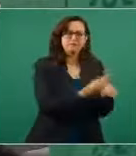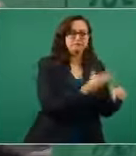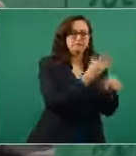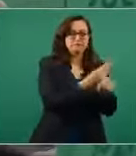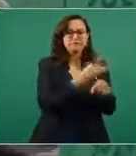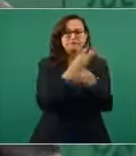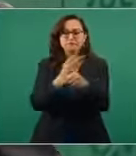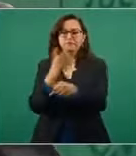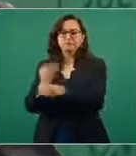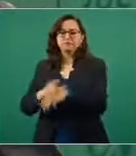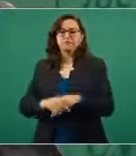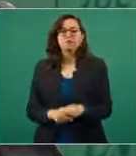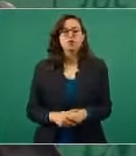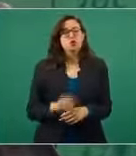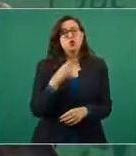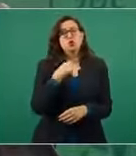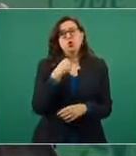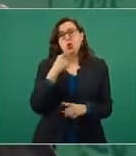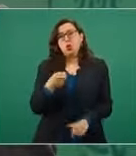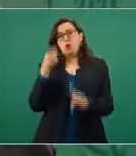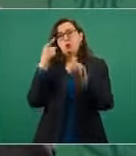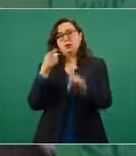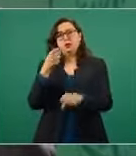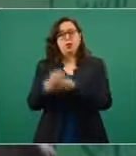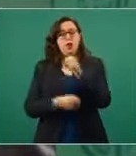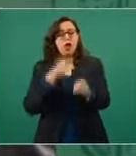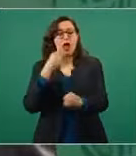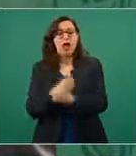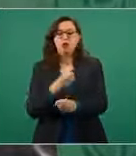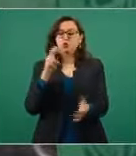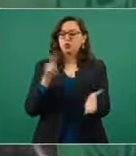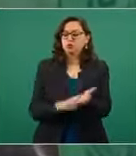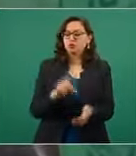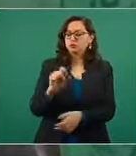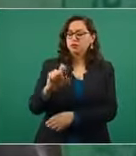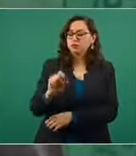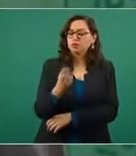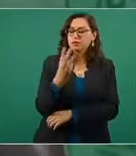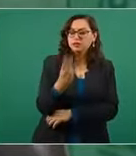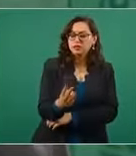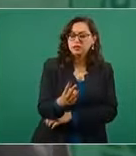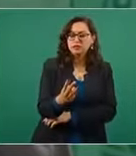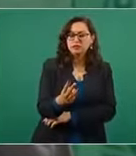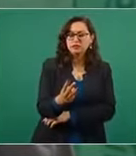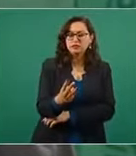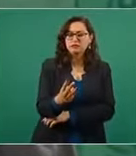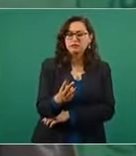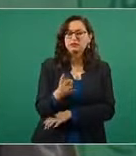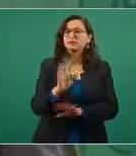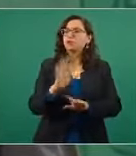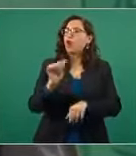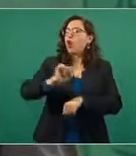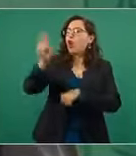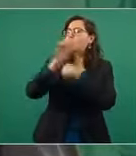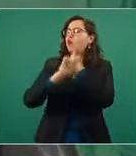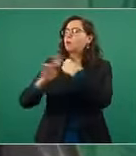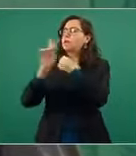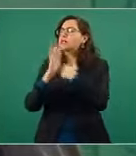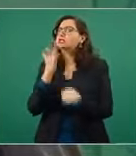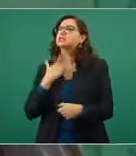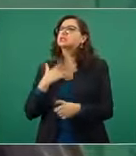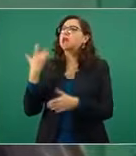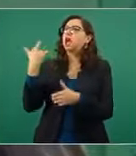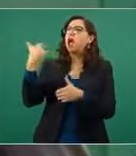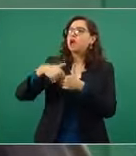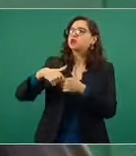de comprar las gasolinas. A finales del 23 ya